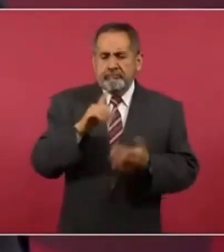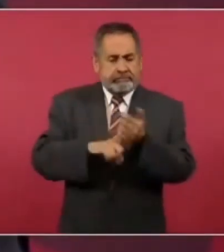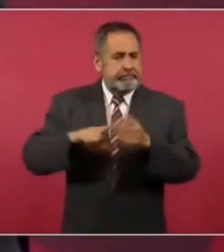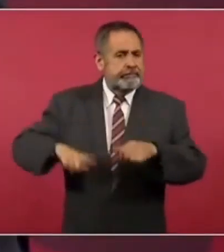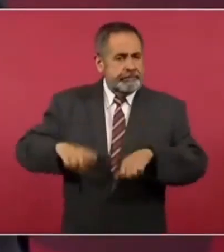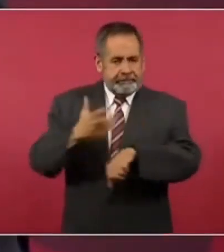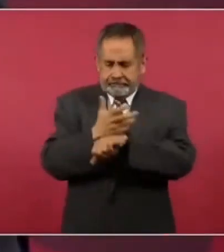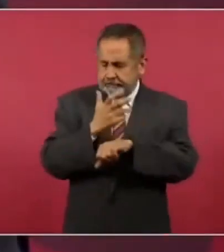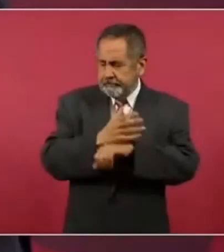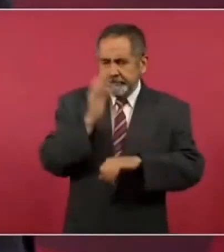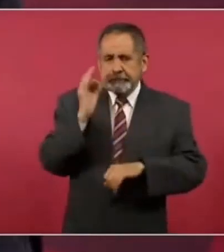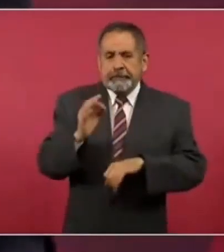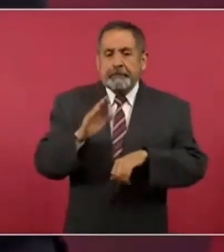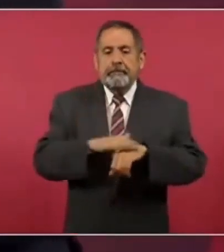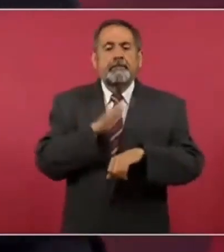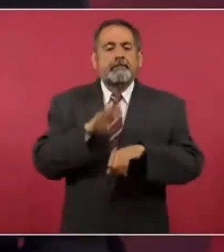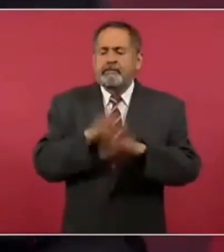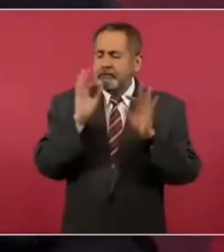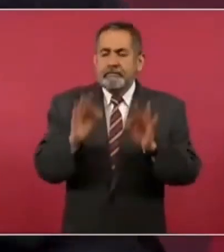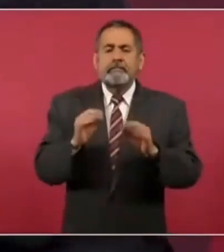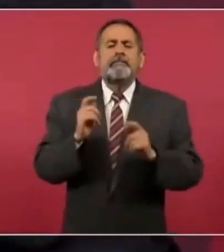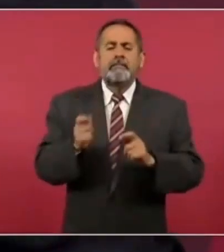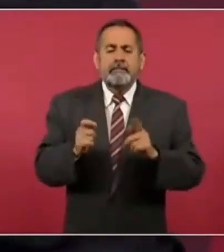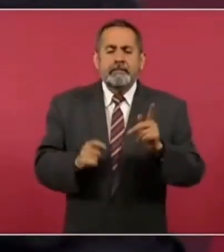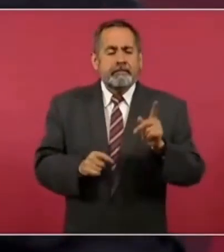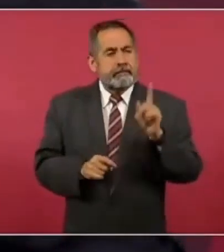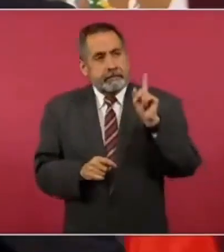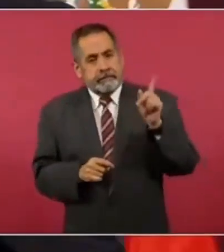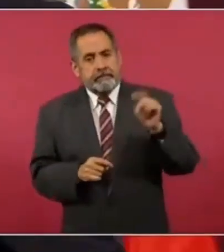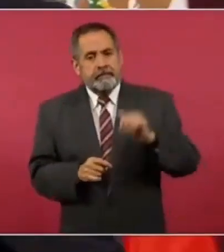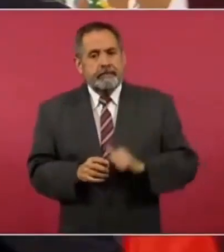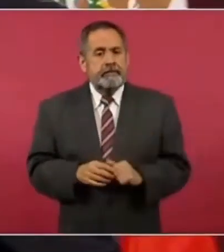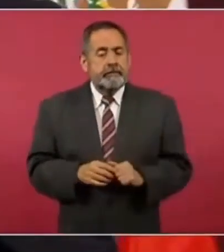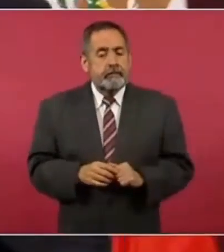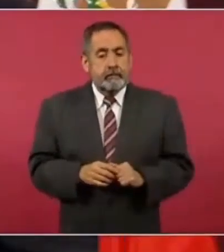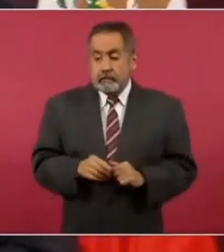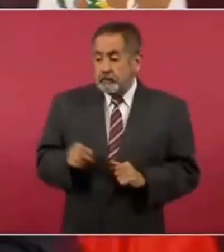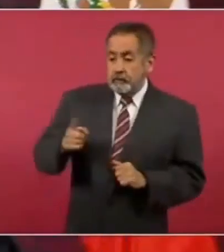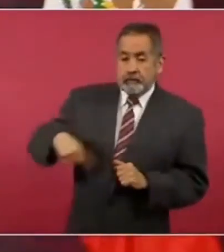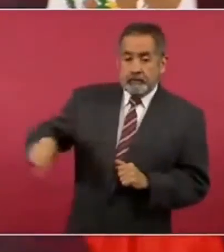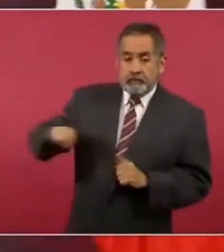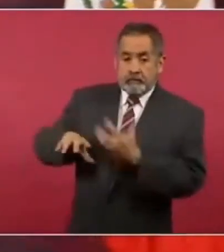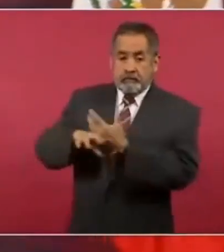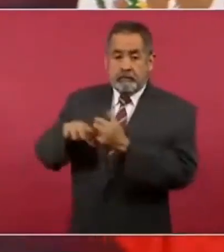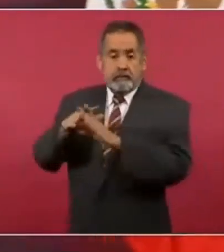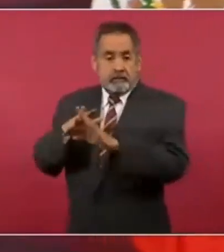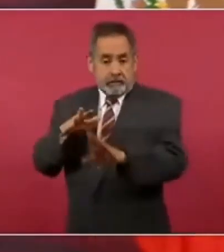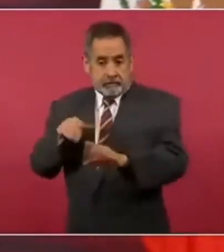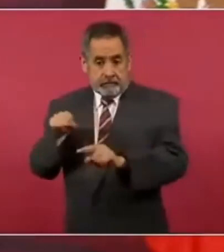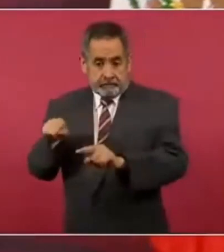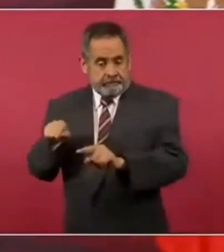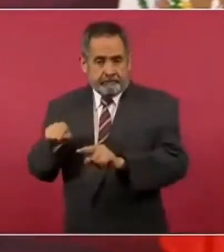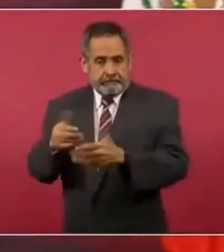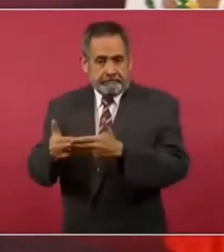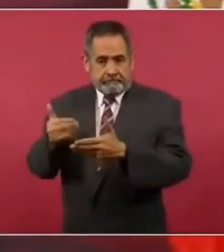gobierno de Estados Unidos? El que puedan los migrantes hacer sus trámites